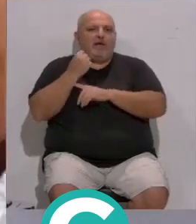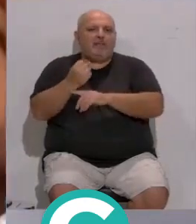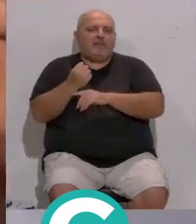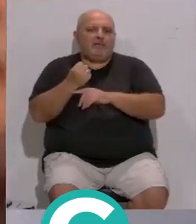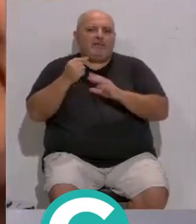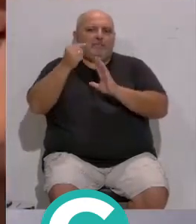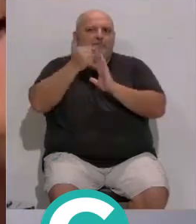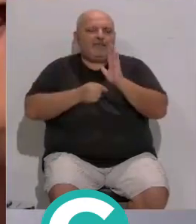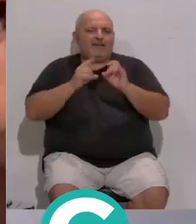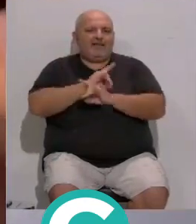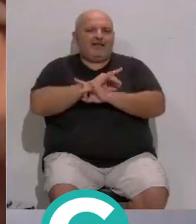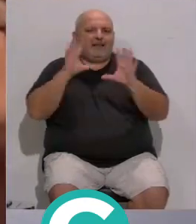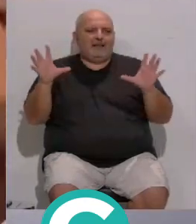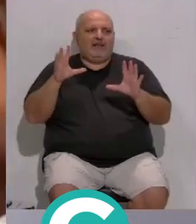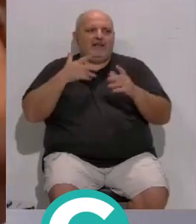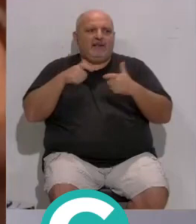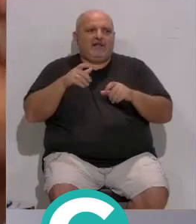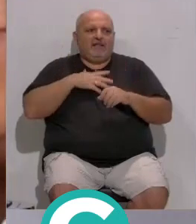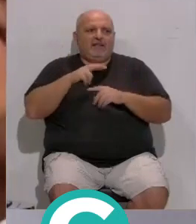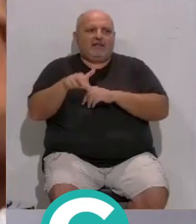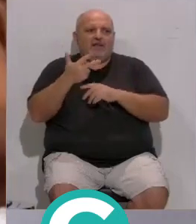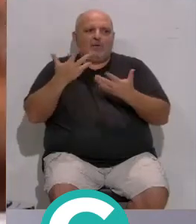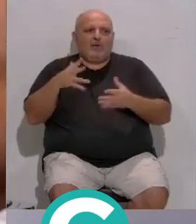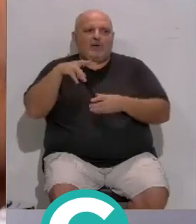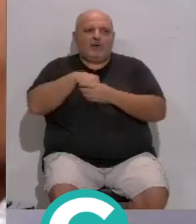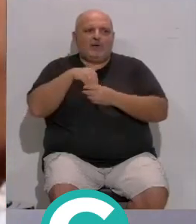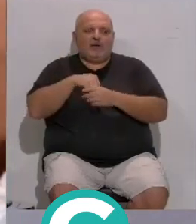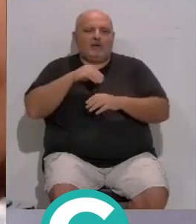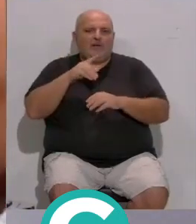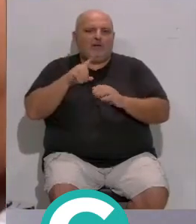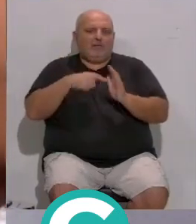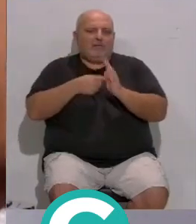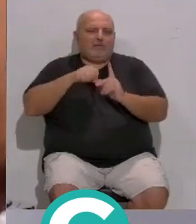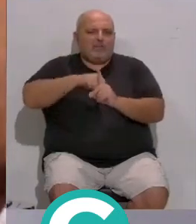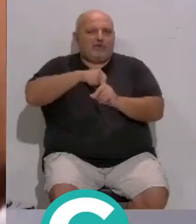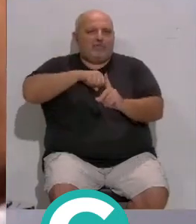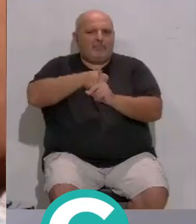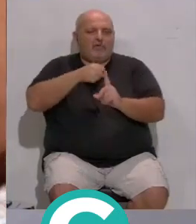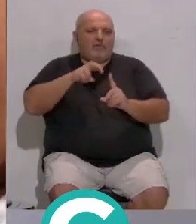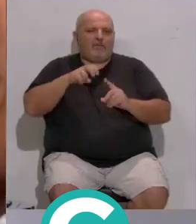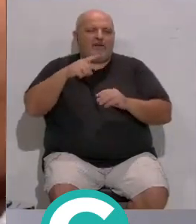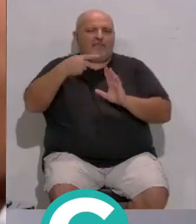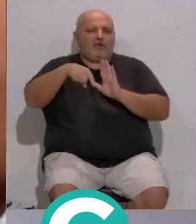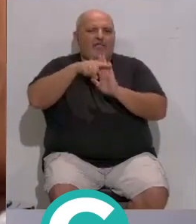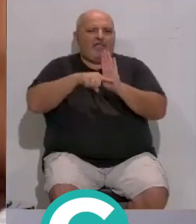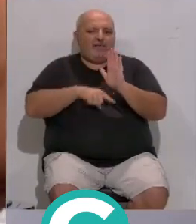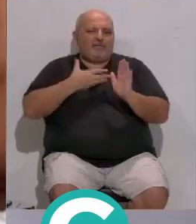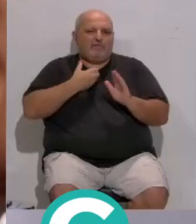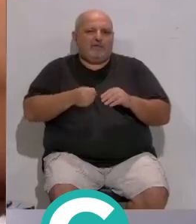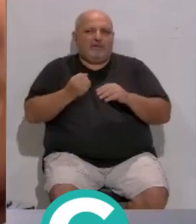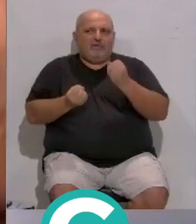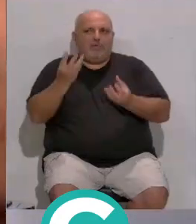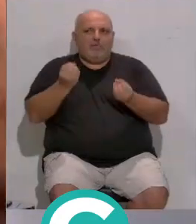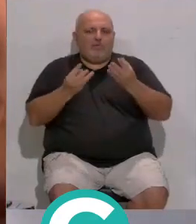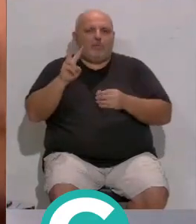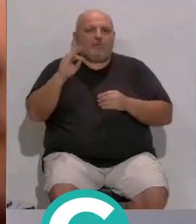con medidas concretas... ...al sector del taxi al cual pues está completamente presionado... ...por las nuevas ordenanzas municipales... ...por la aparición